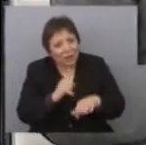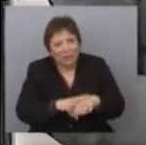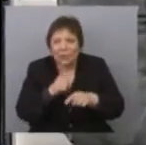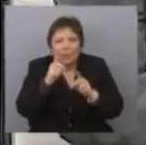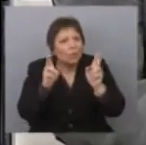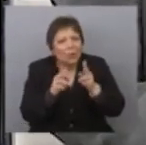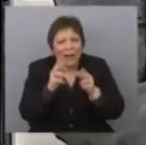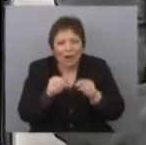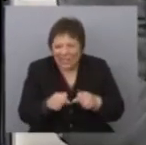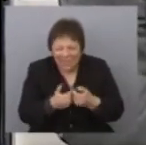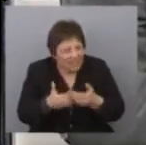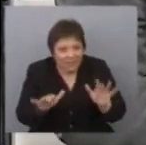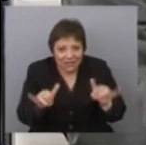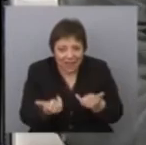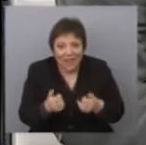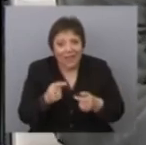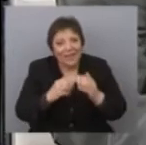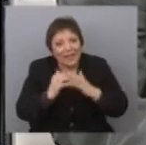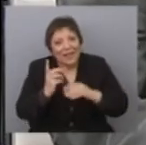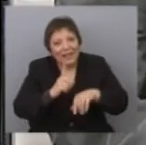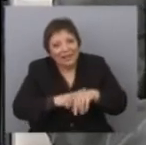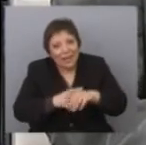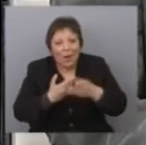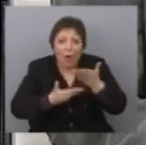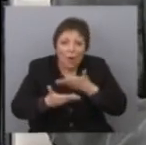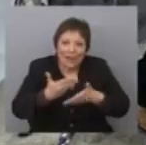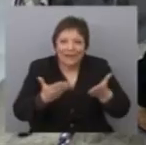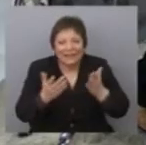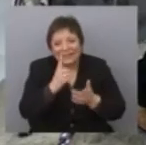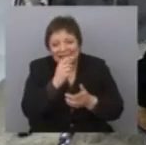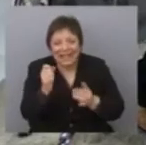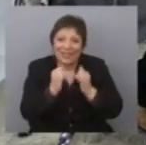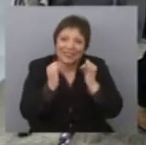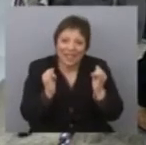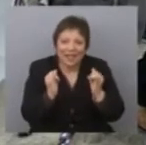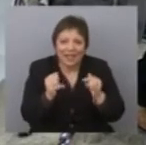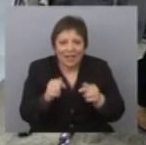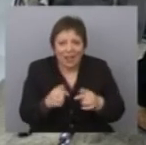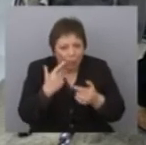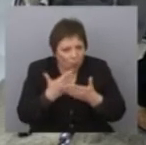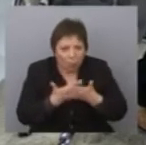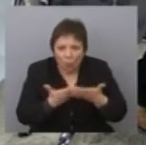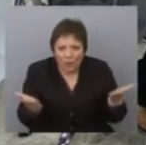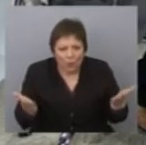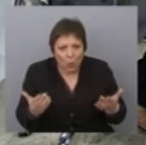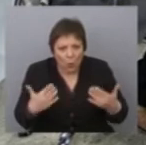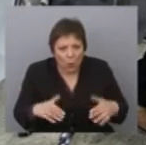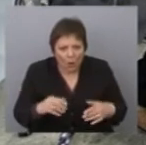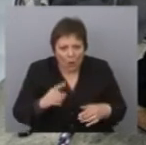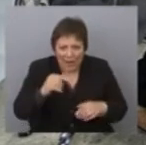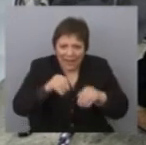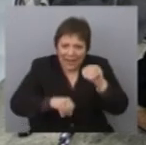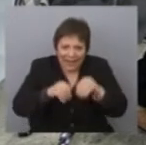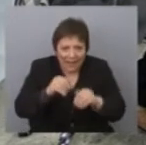todo el mundo trata de construir la imagen de algo compartido. Los primeros 100 días, por lo Entonces, la señal que se acaba de dar, primero porque fue, repito, una